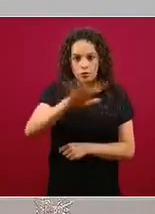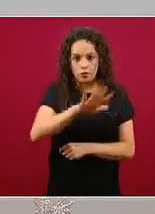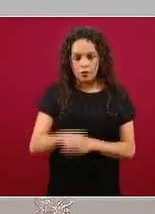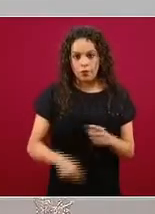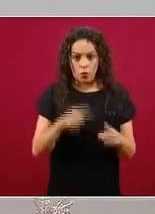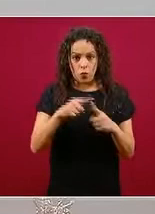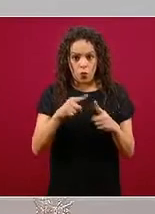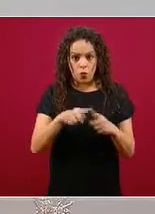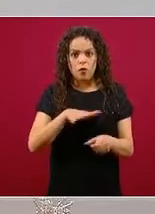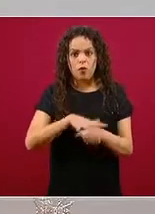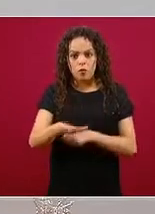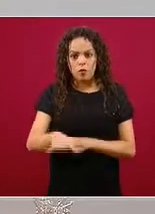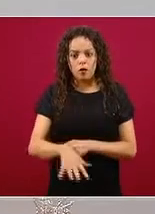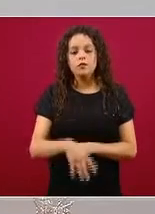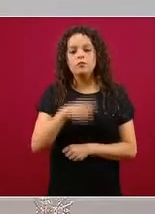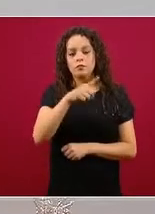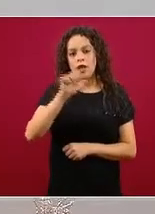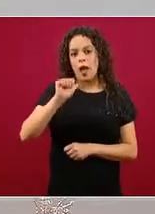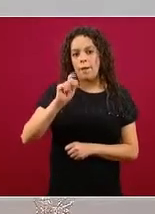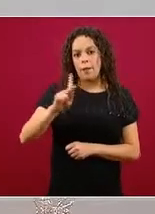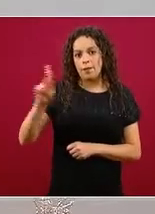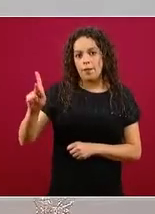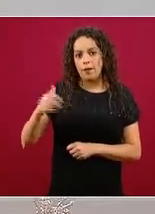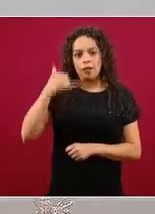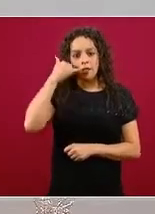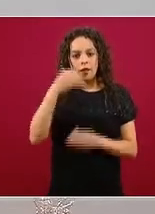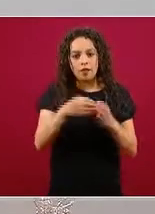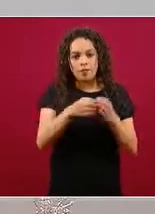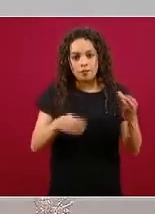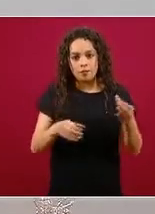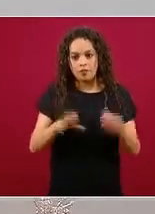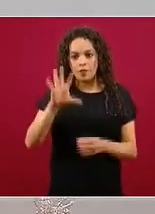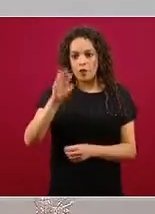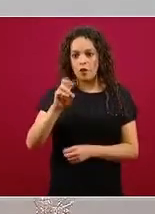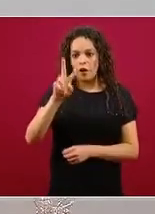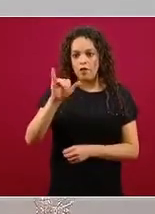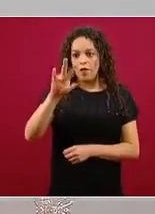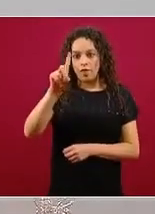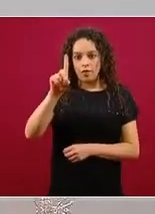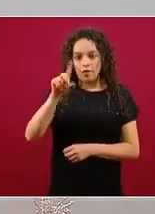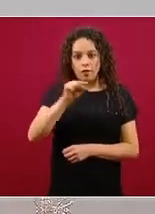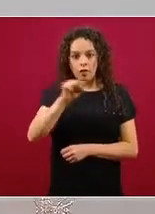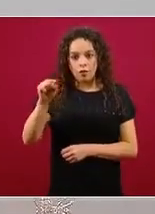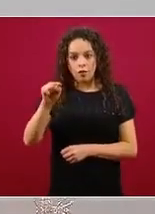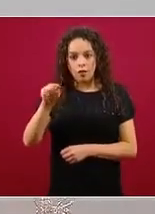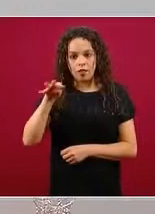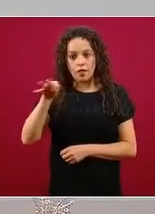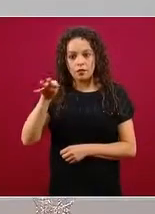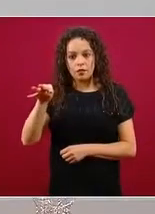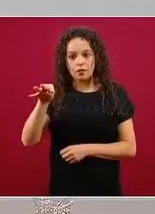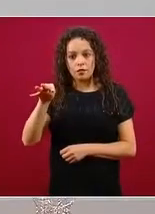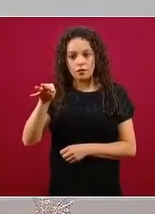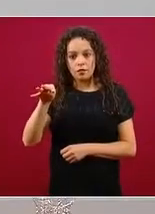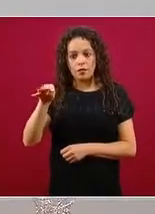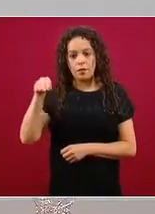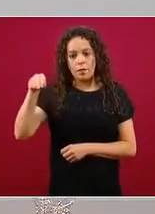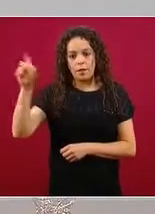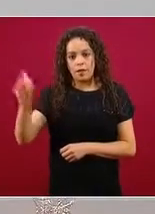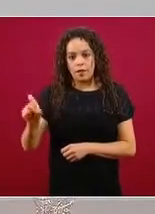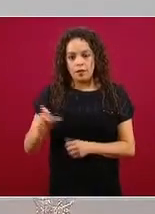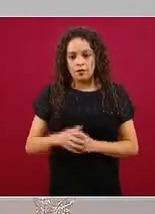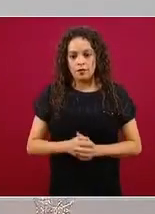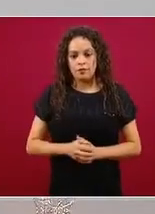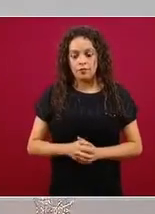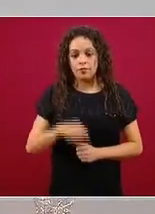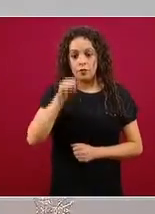la aplicación. La aplicación COVID-19MX, que si ustedes la descargan, la